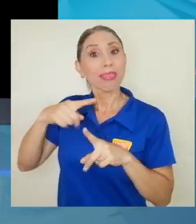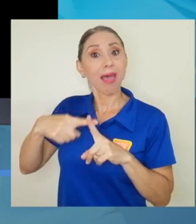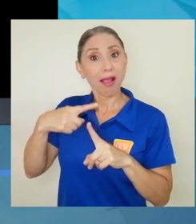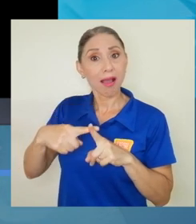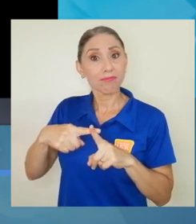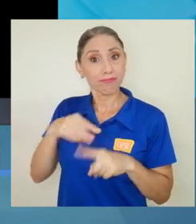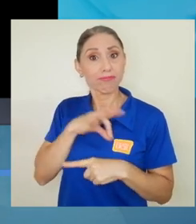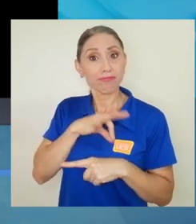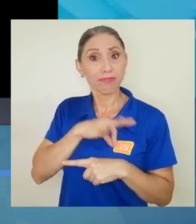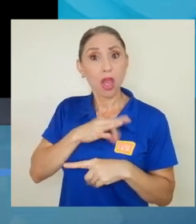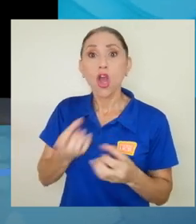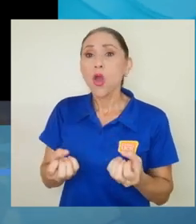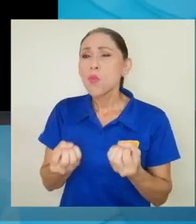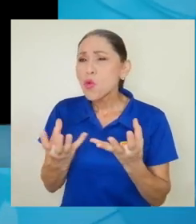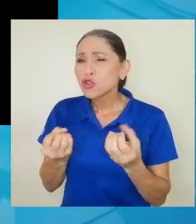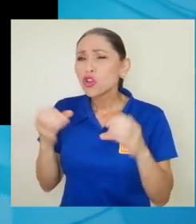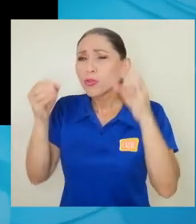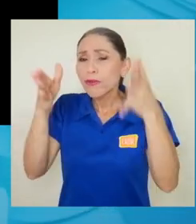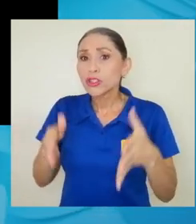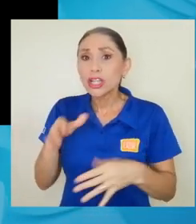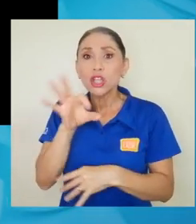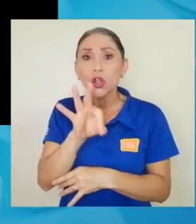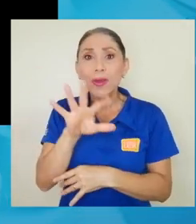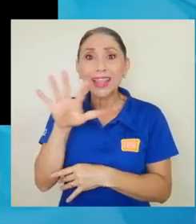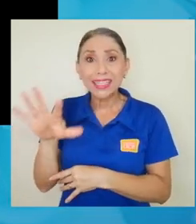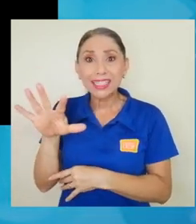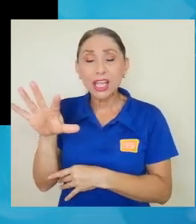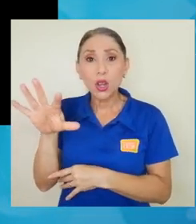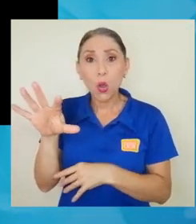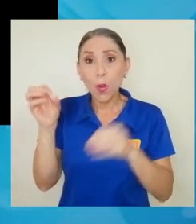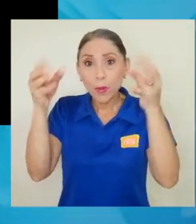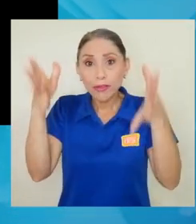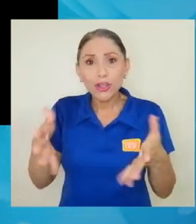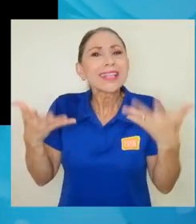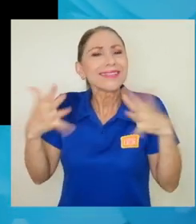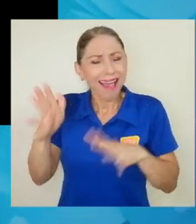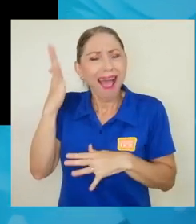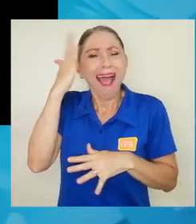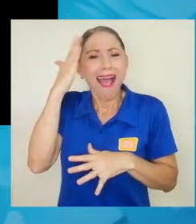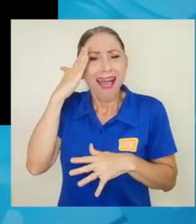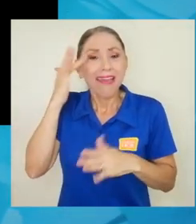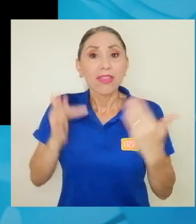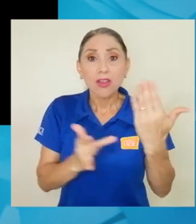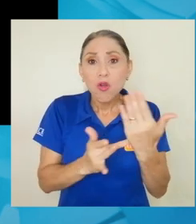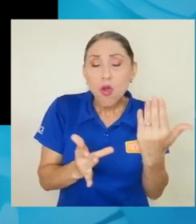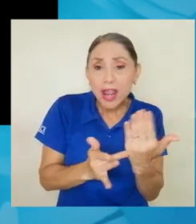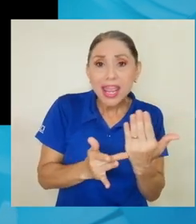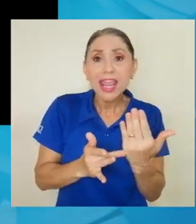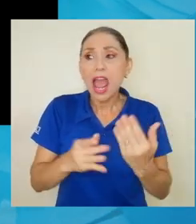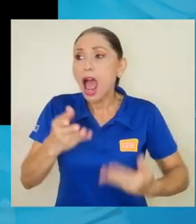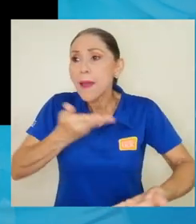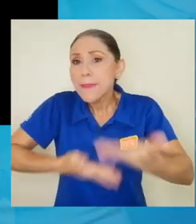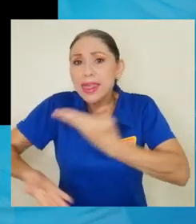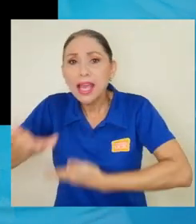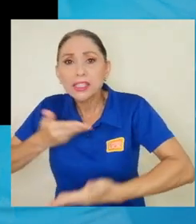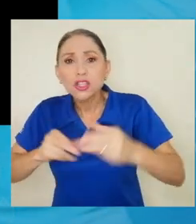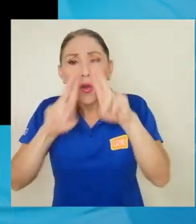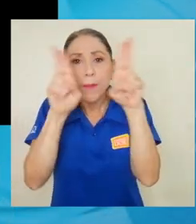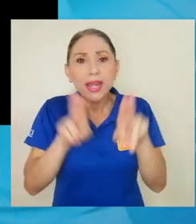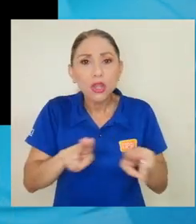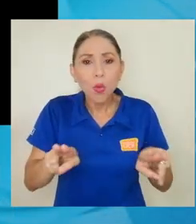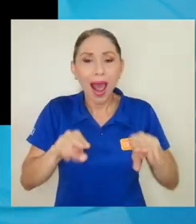nuestros profesores, el 95% de nuestros profesores han estado familiarizados con las tecnologías, con la mediación virtual, con la enseñanza virtual,